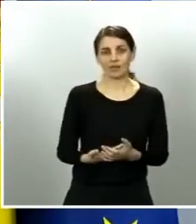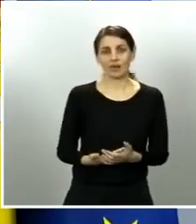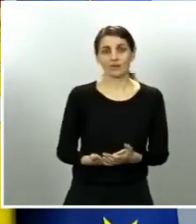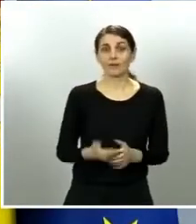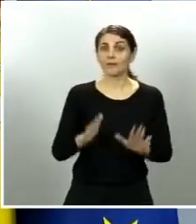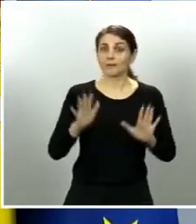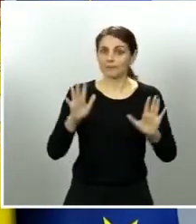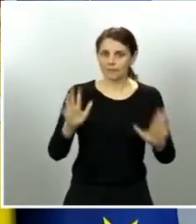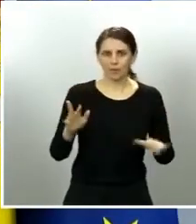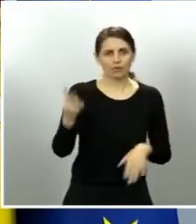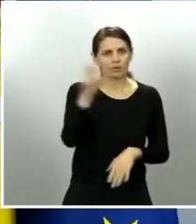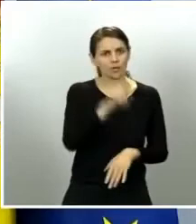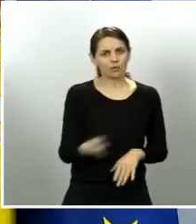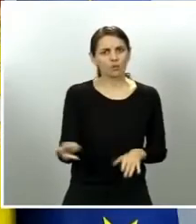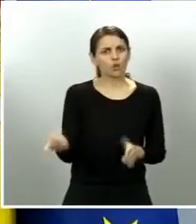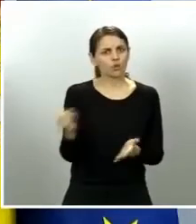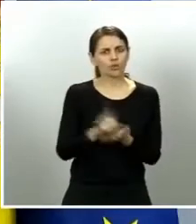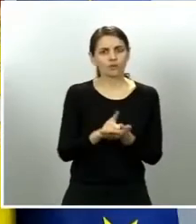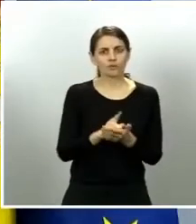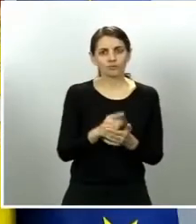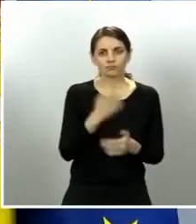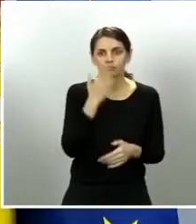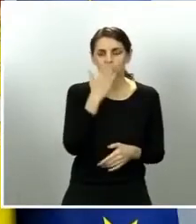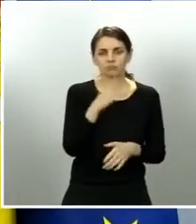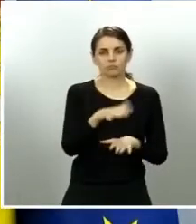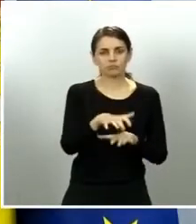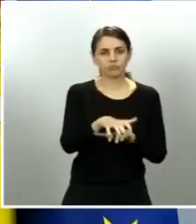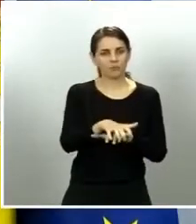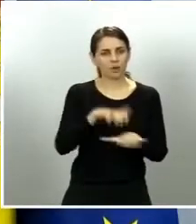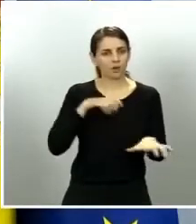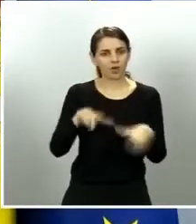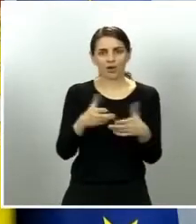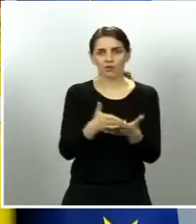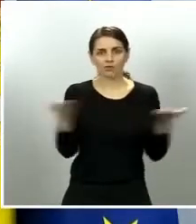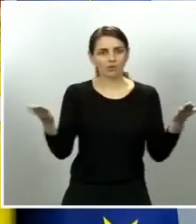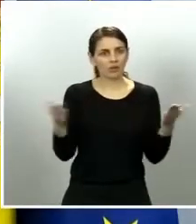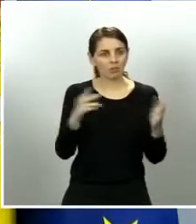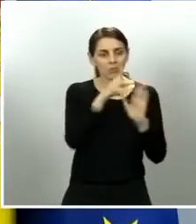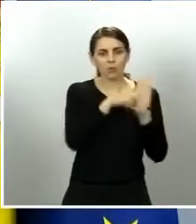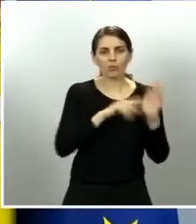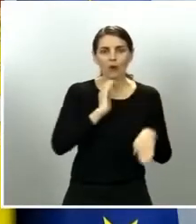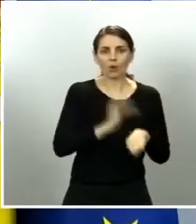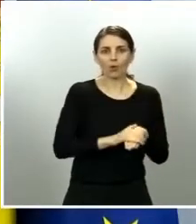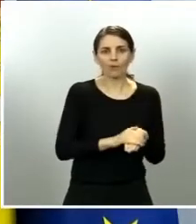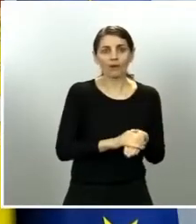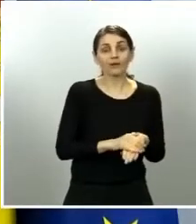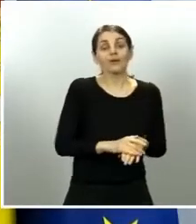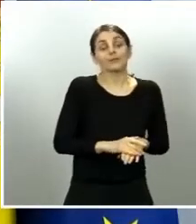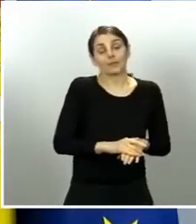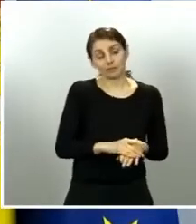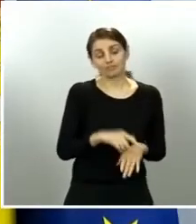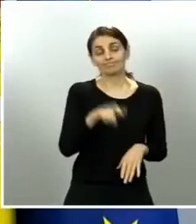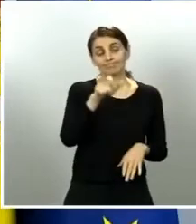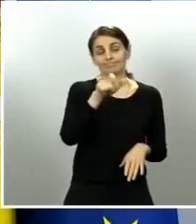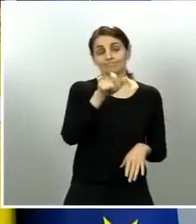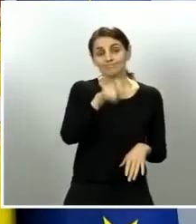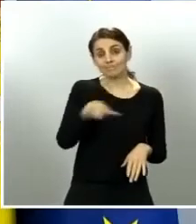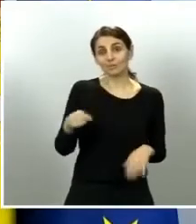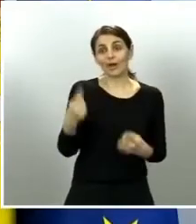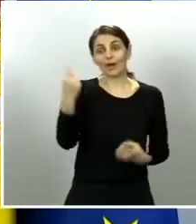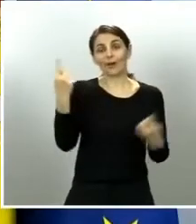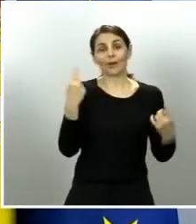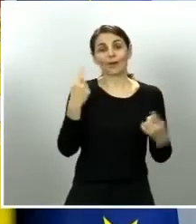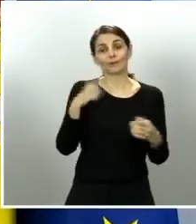española cumple es solidaria son unos pocos insolidarios lo que pasa es que muchas veces la insolidaridad